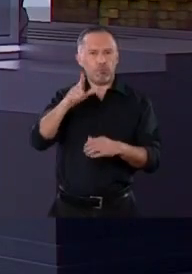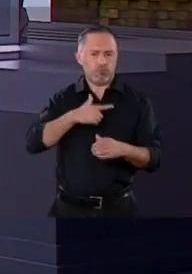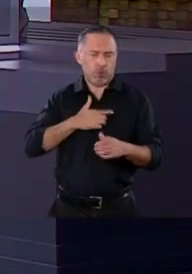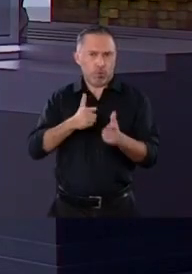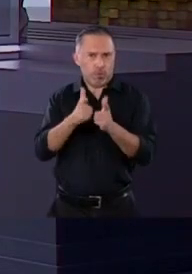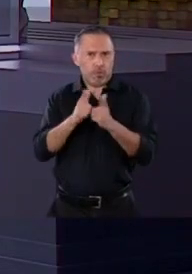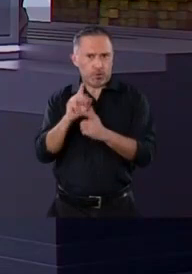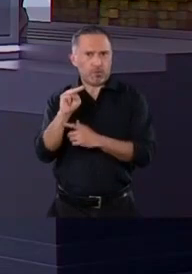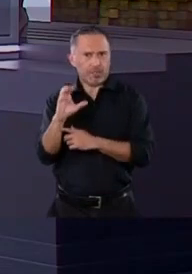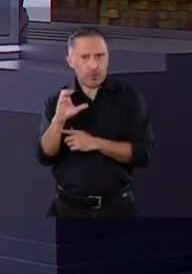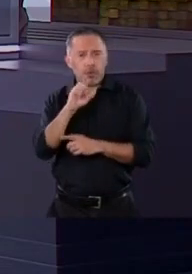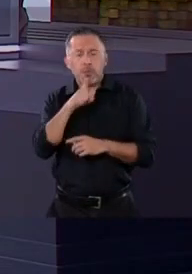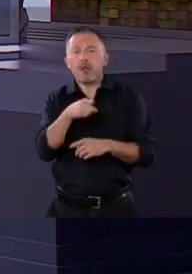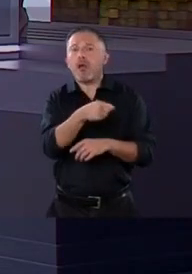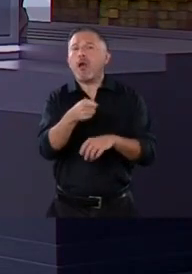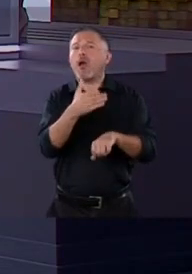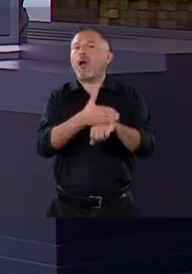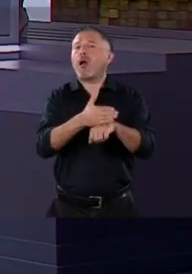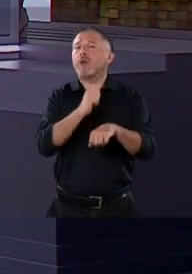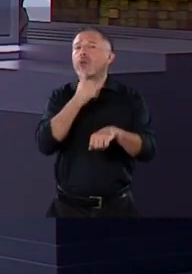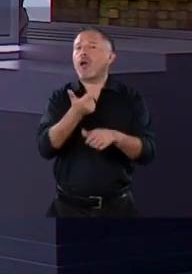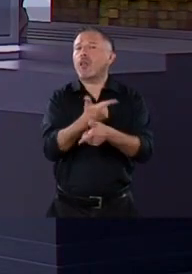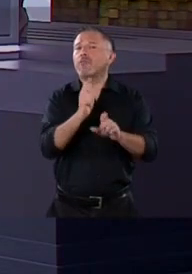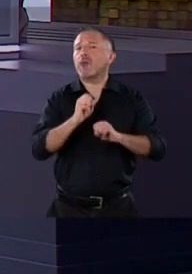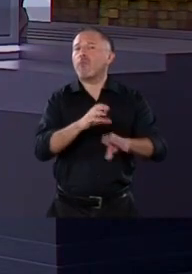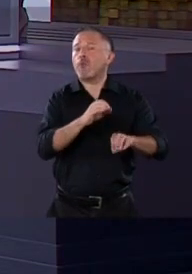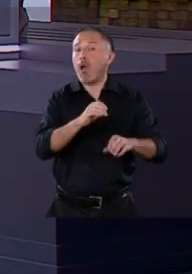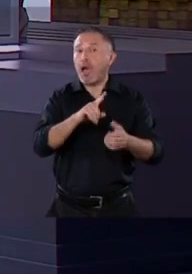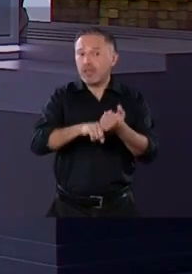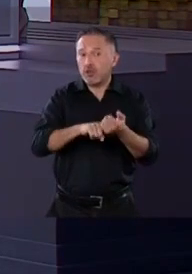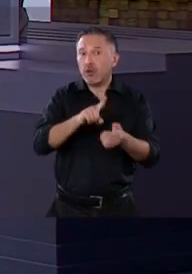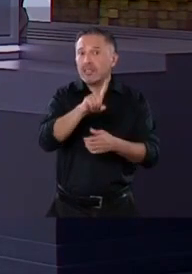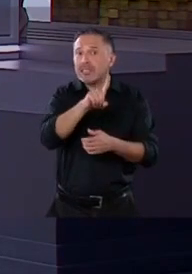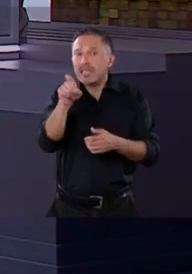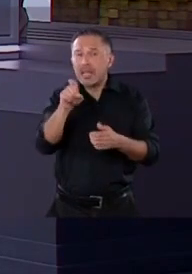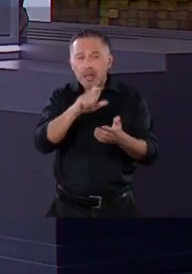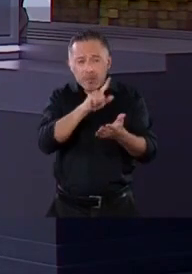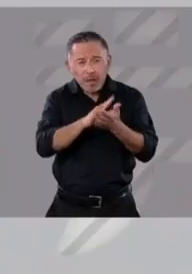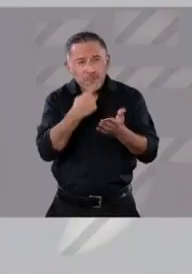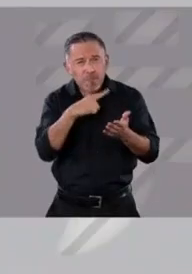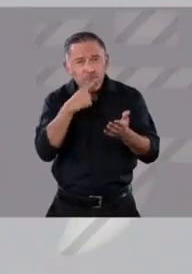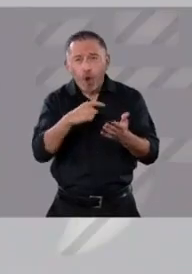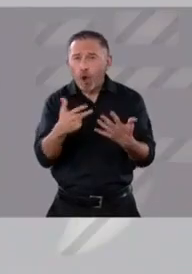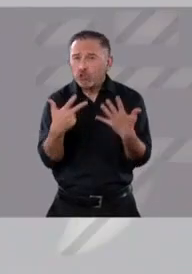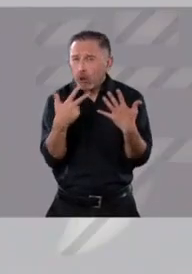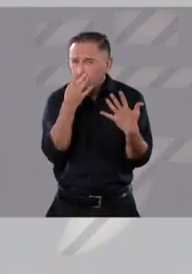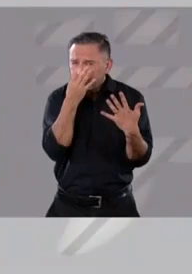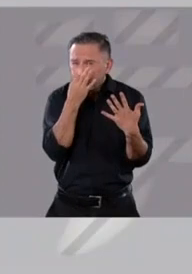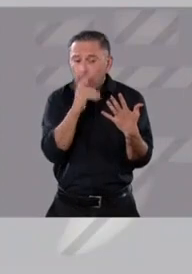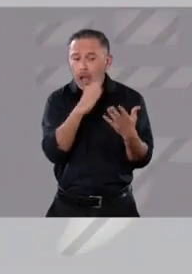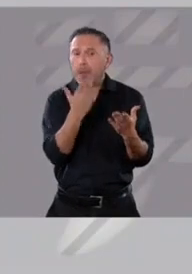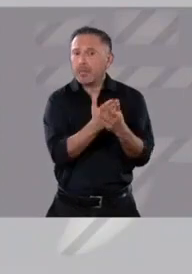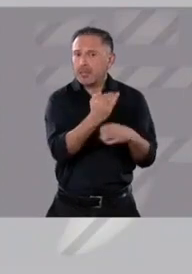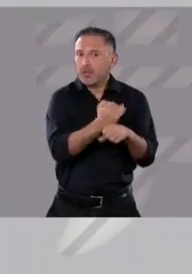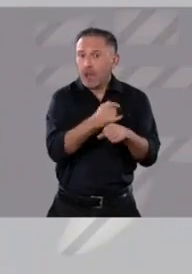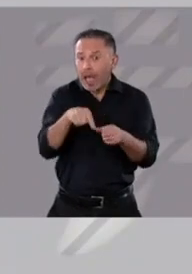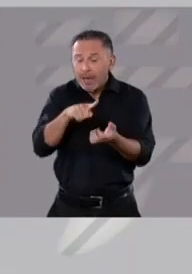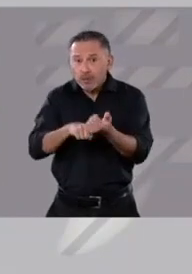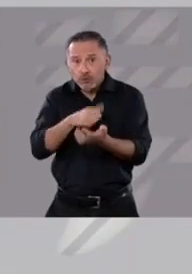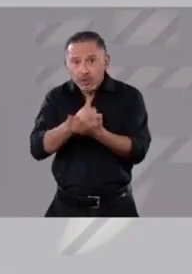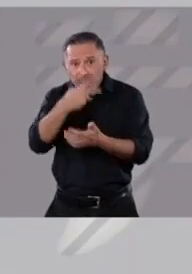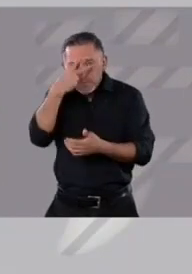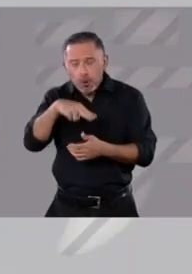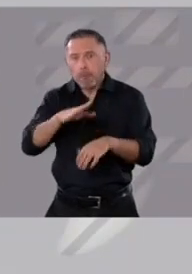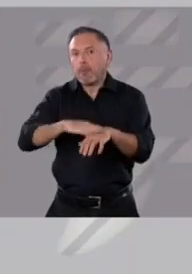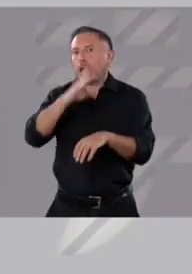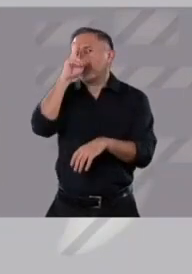la impunidad. Solo ocho de cada cien delitos en este país se abre una carpeta de investigación. En la Ciudad de México es incluso peor, solo siete de cada cien.